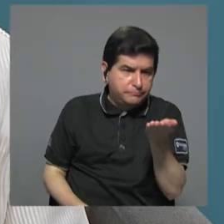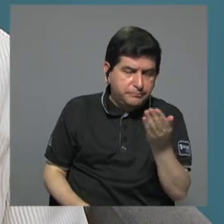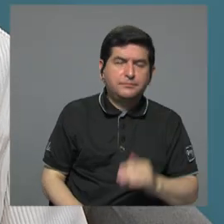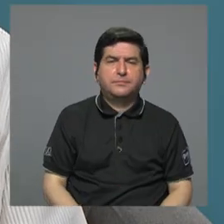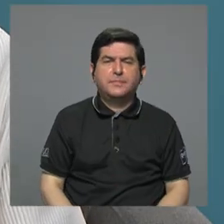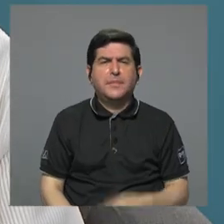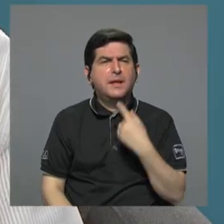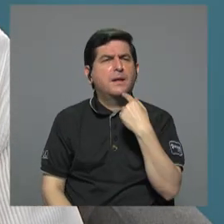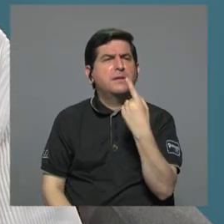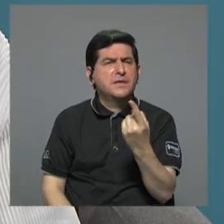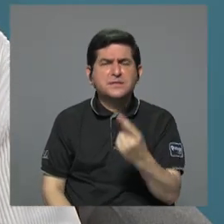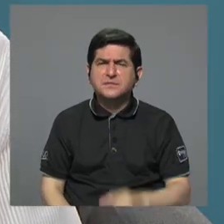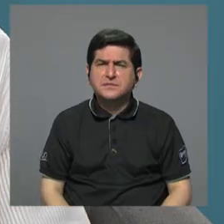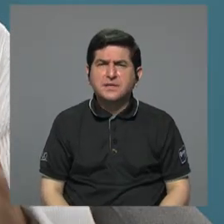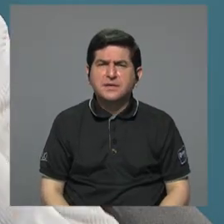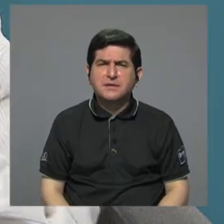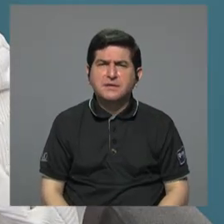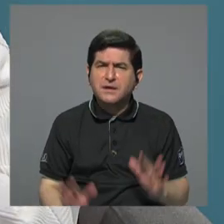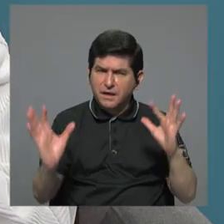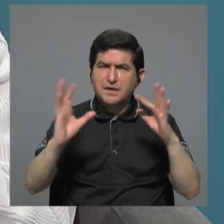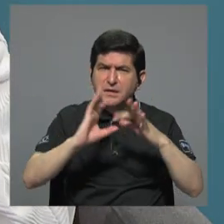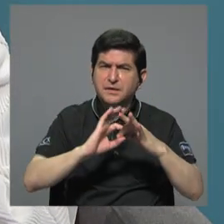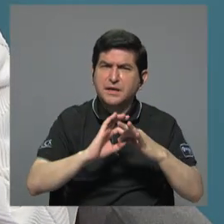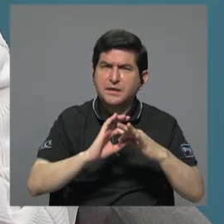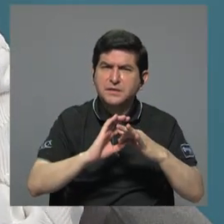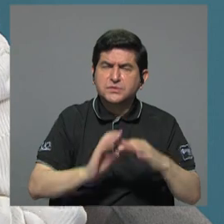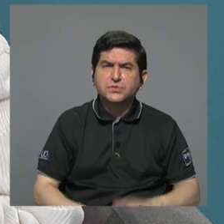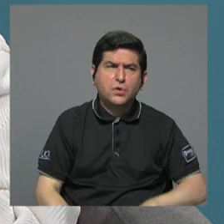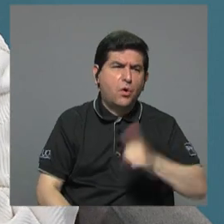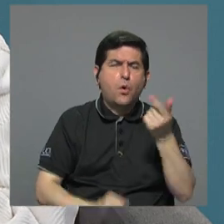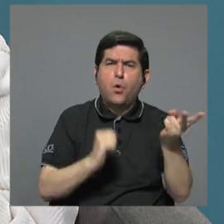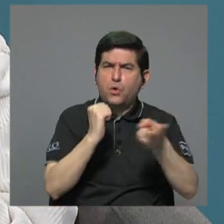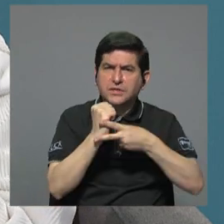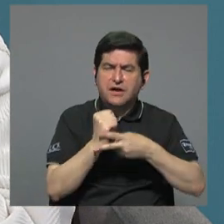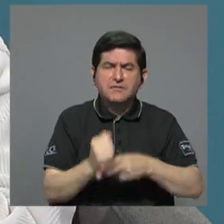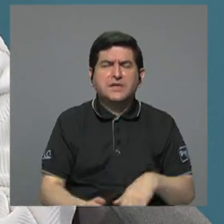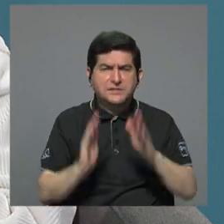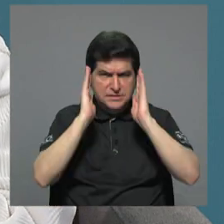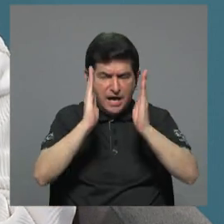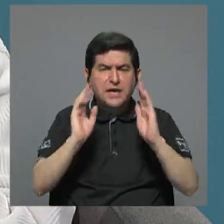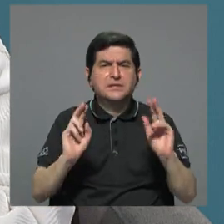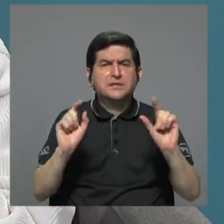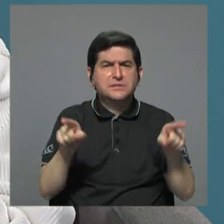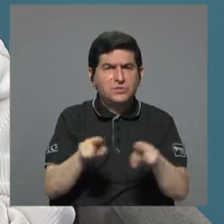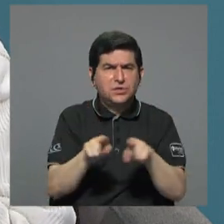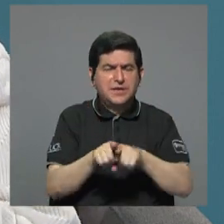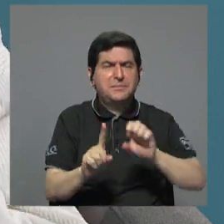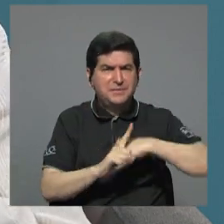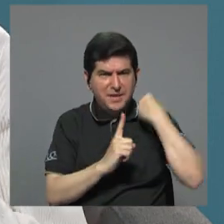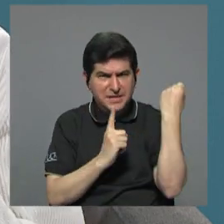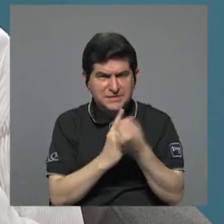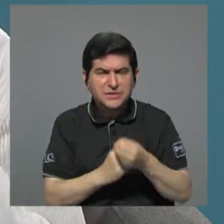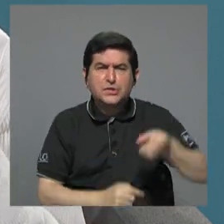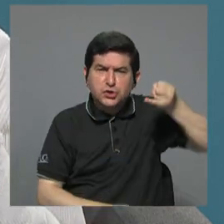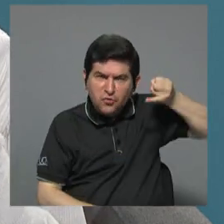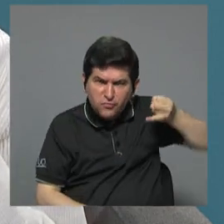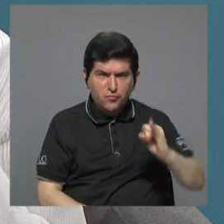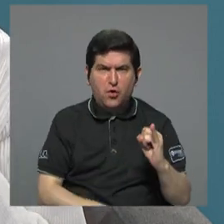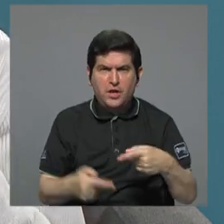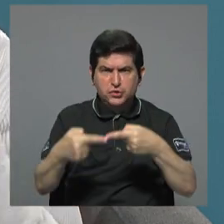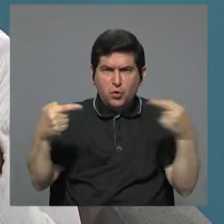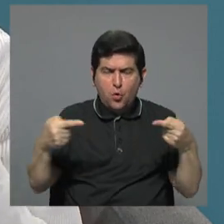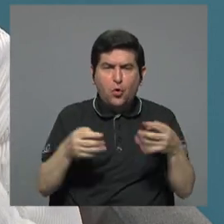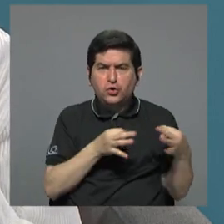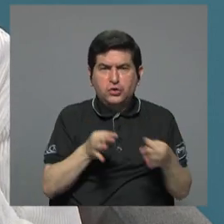ha dicho, por cierto, en otras ocasiones que hemos abordado también otras situaciones de violación contra